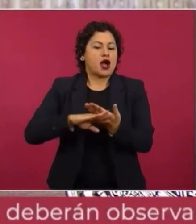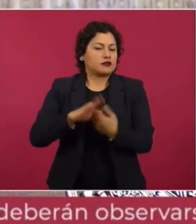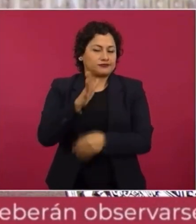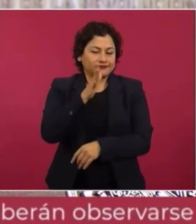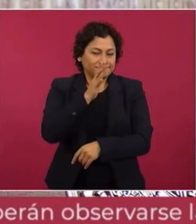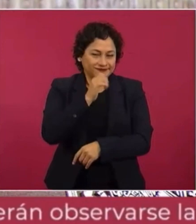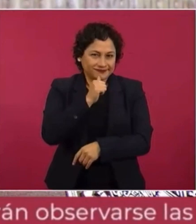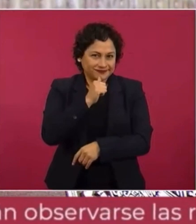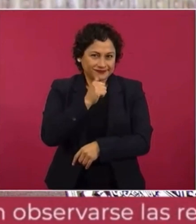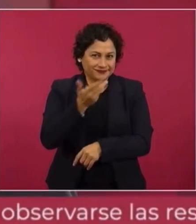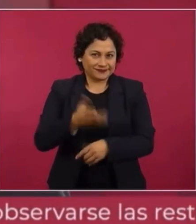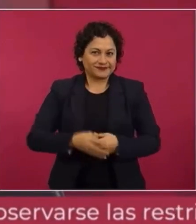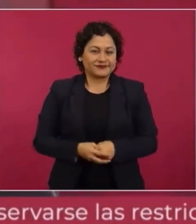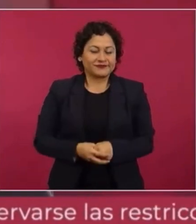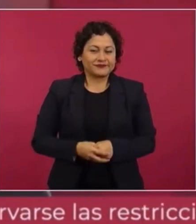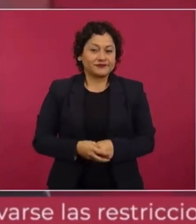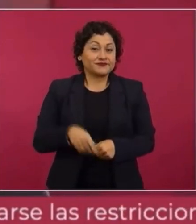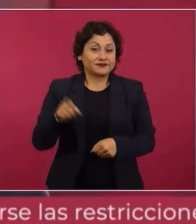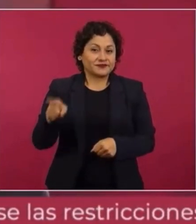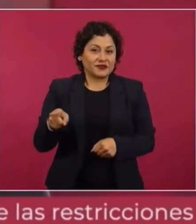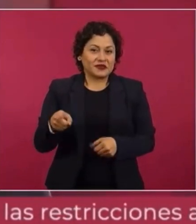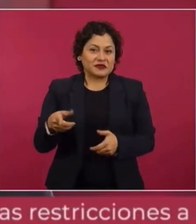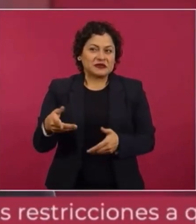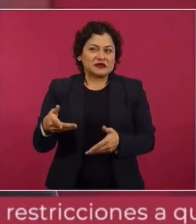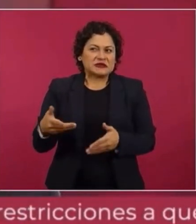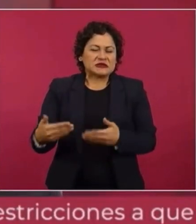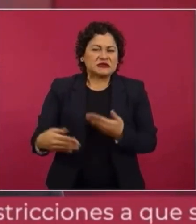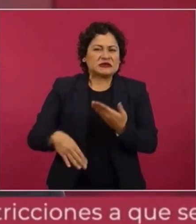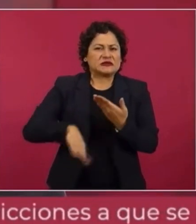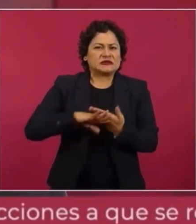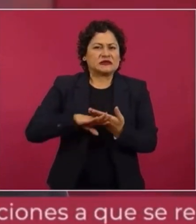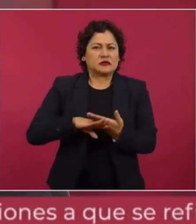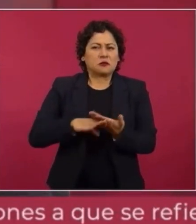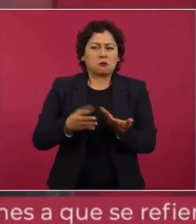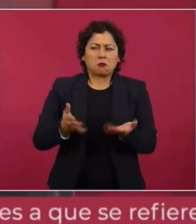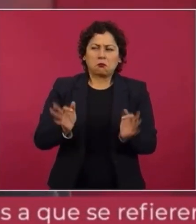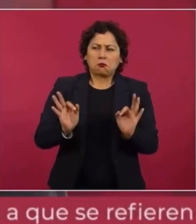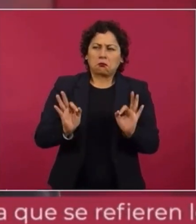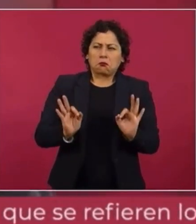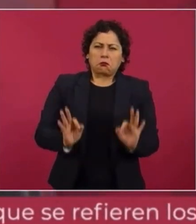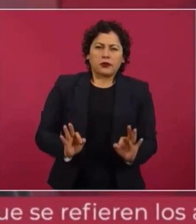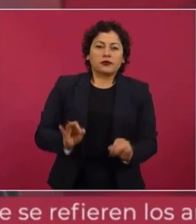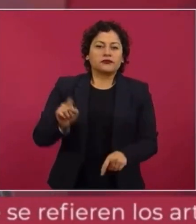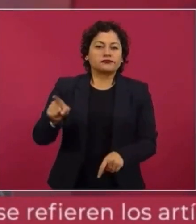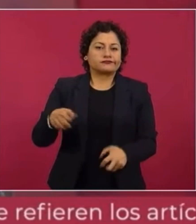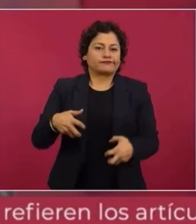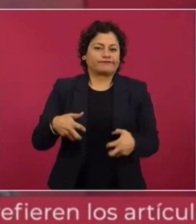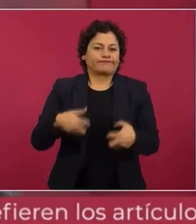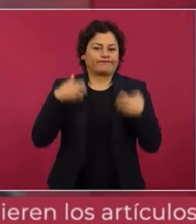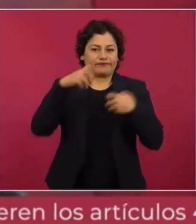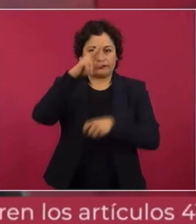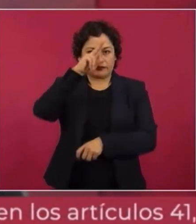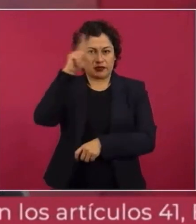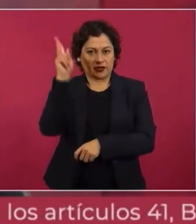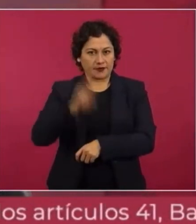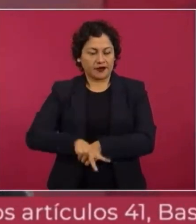enojan más. Lo que pasó en el recorrido es que